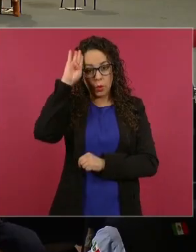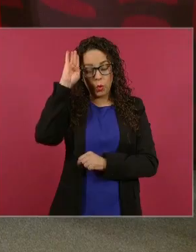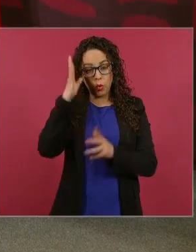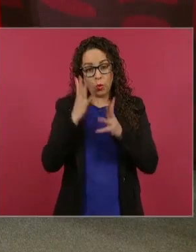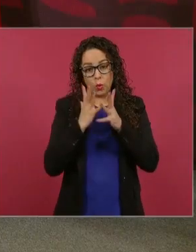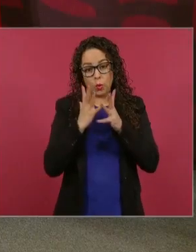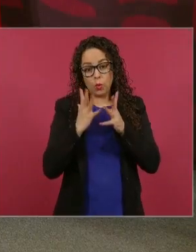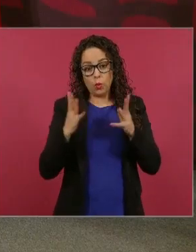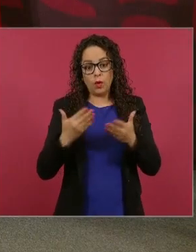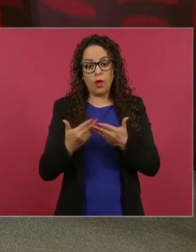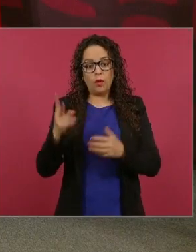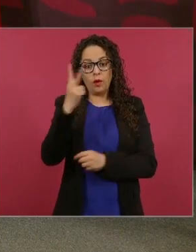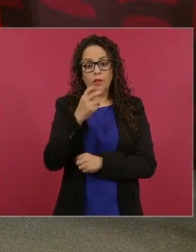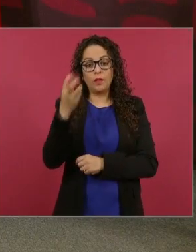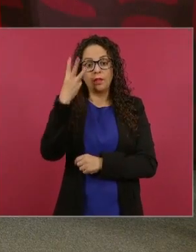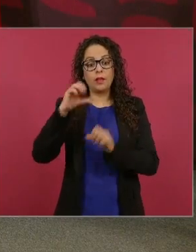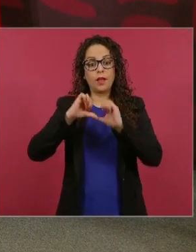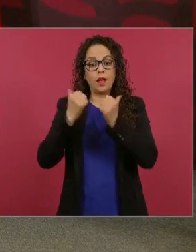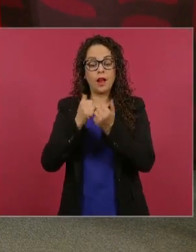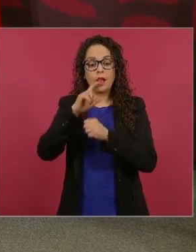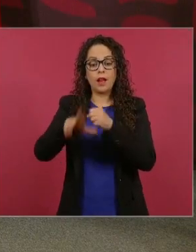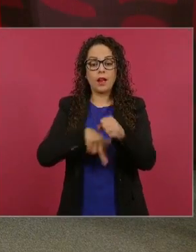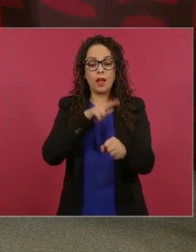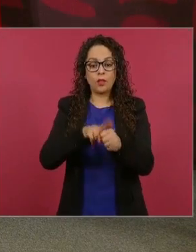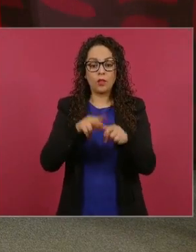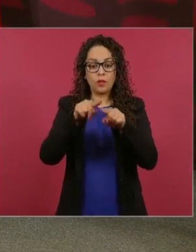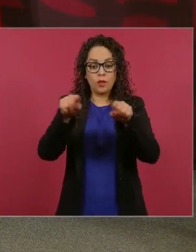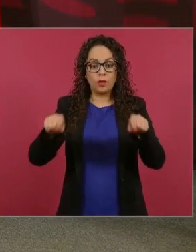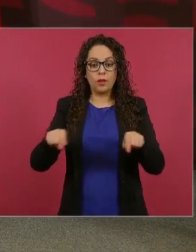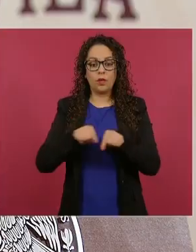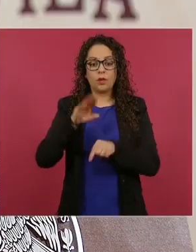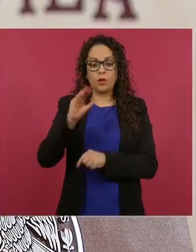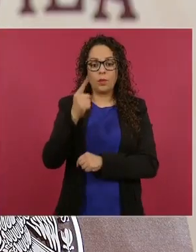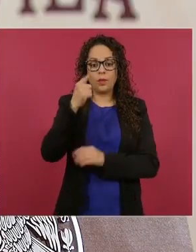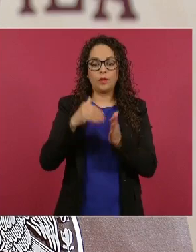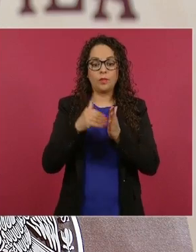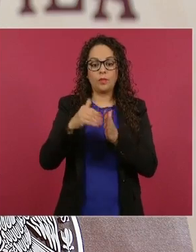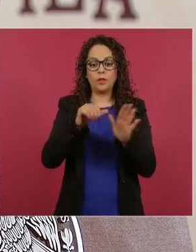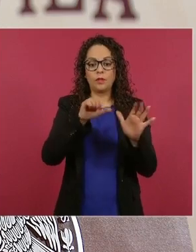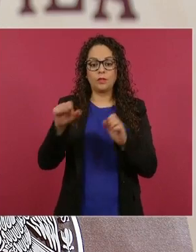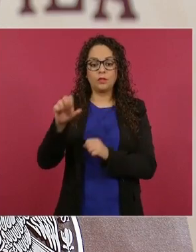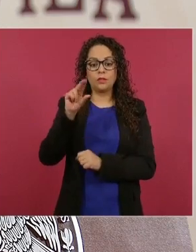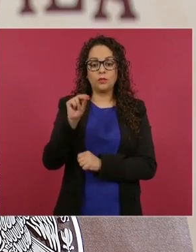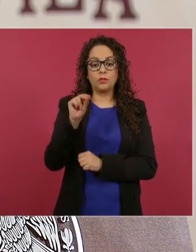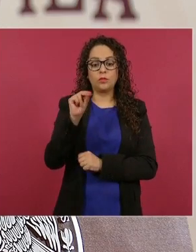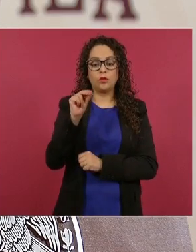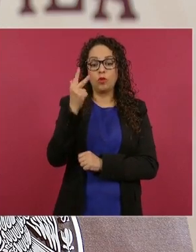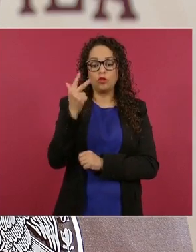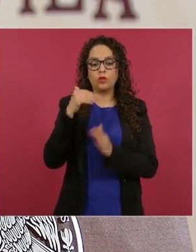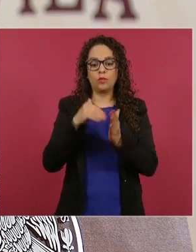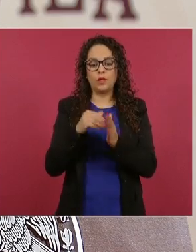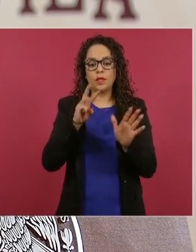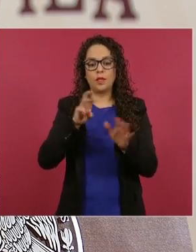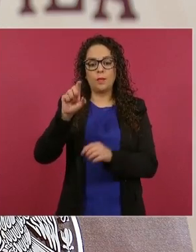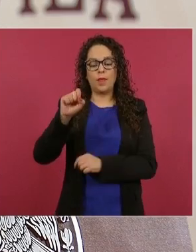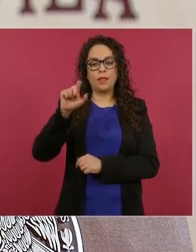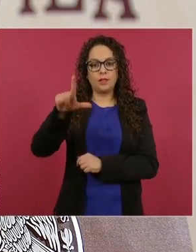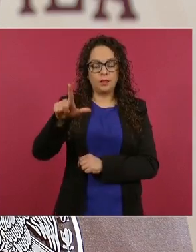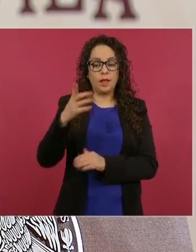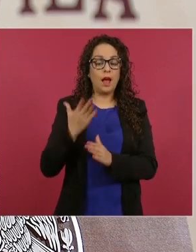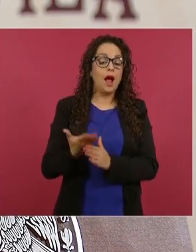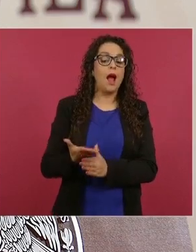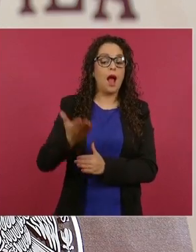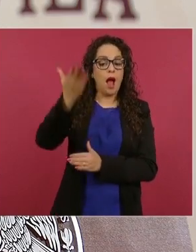tenemos 203 áreas naturales con una superficie de 91 millones 608 mil 327. Antes,